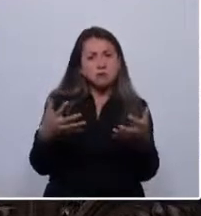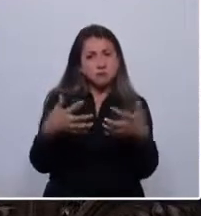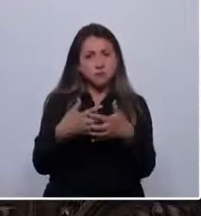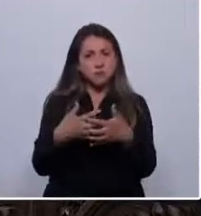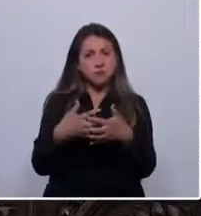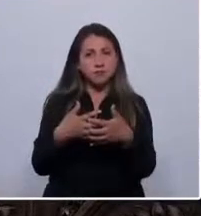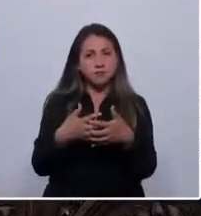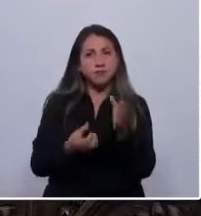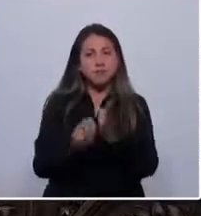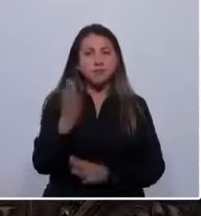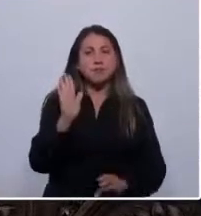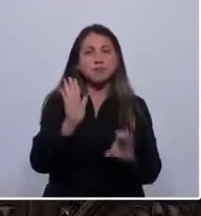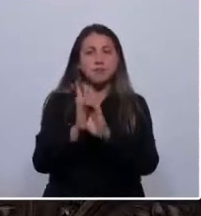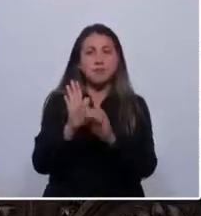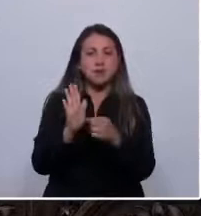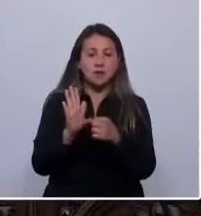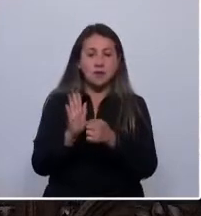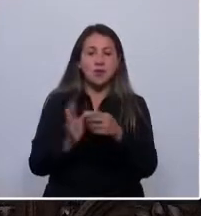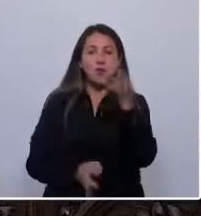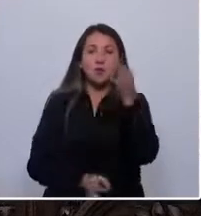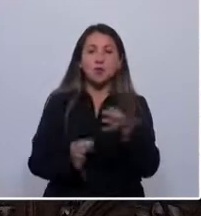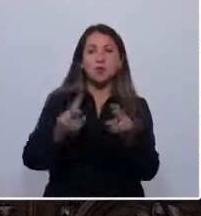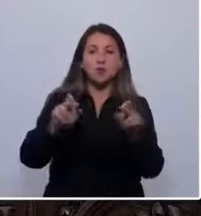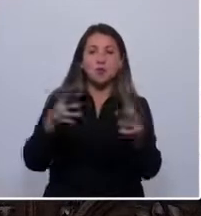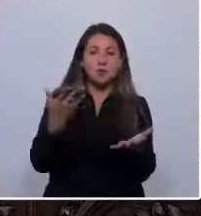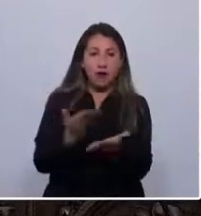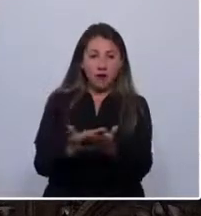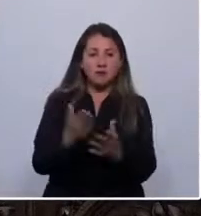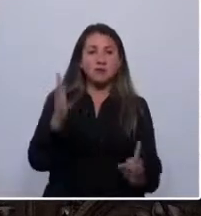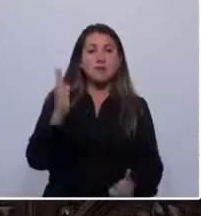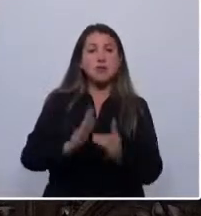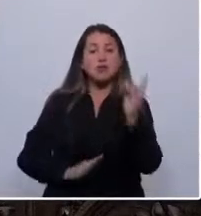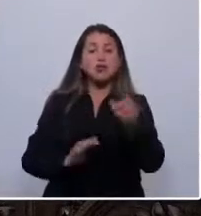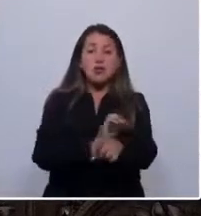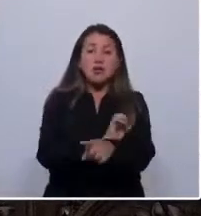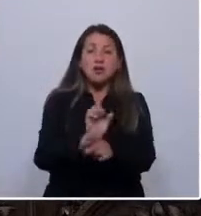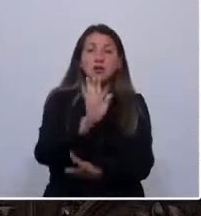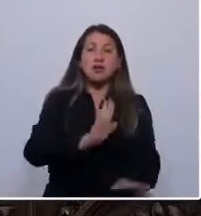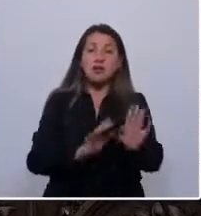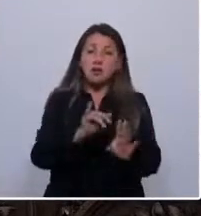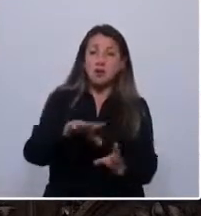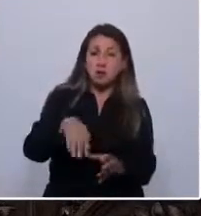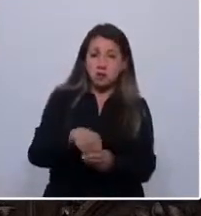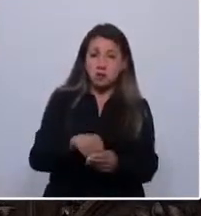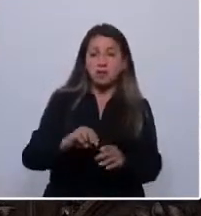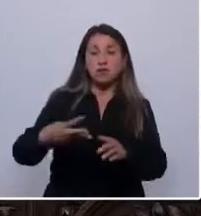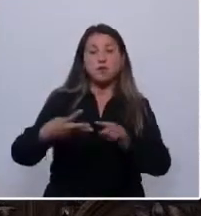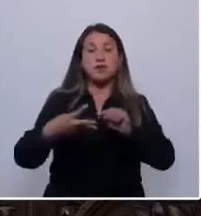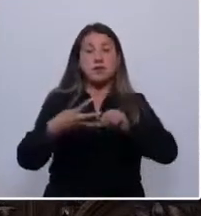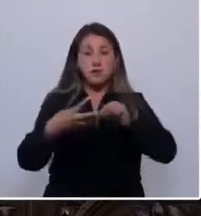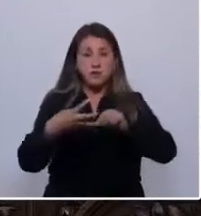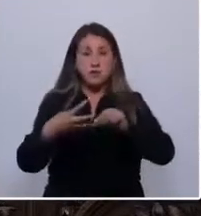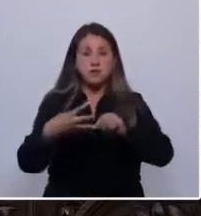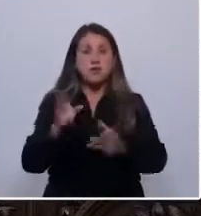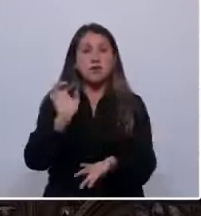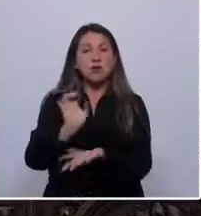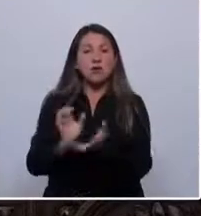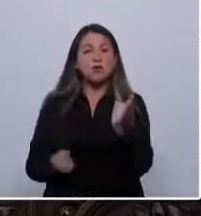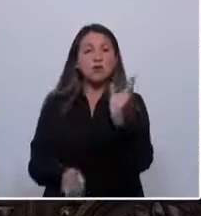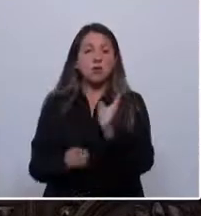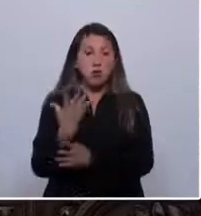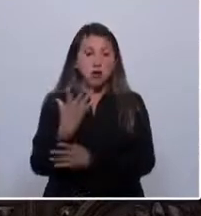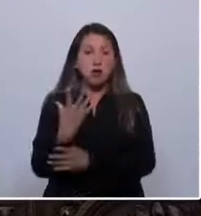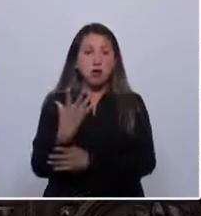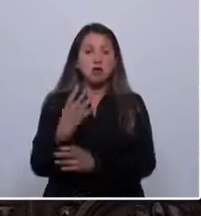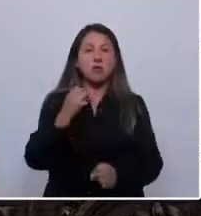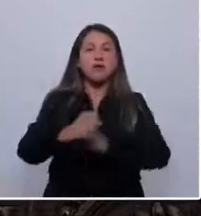esta nueva constitución. Justicia y paz, desarrollo sostenible e inclusivo. en tercer lugar, un Estado moderno para